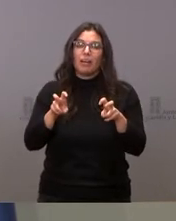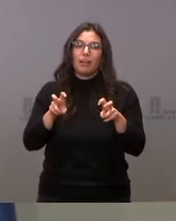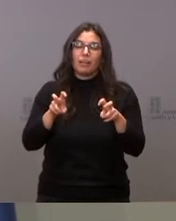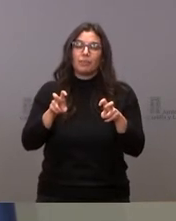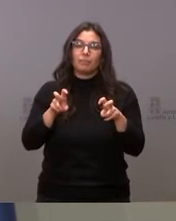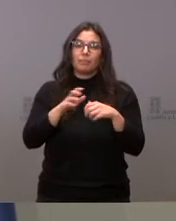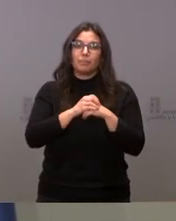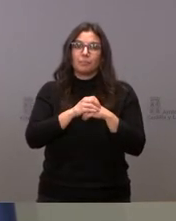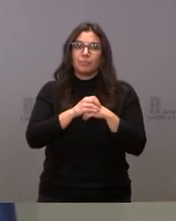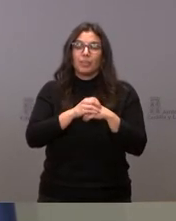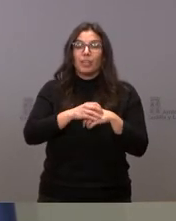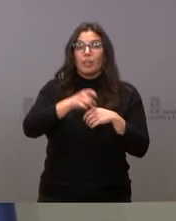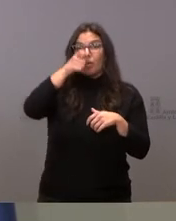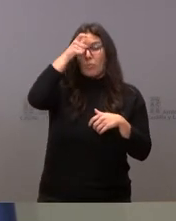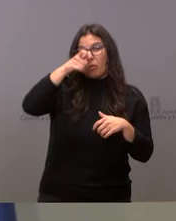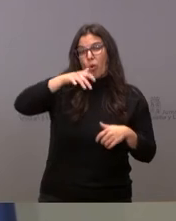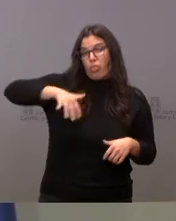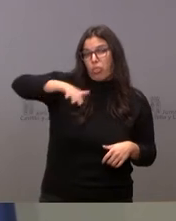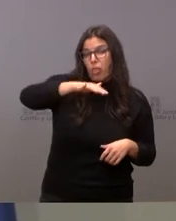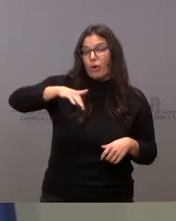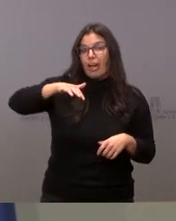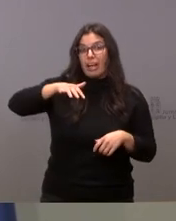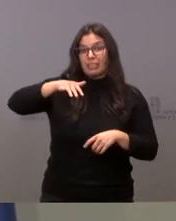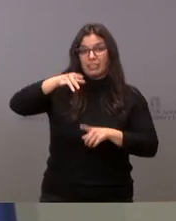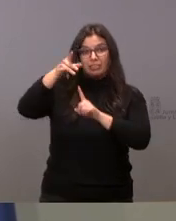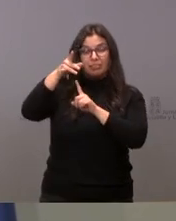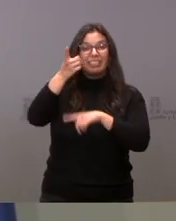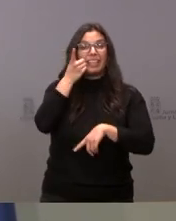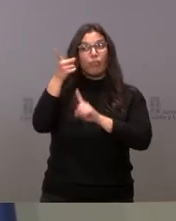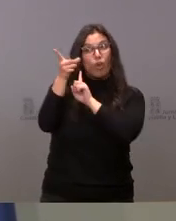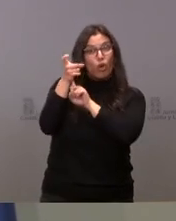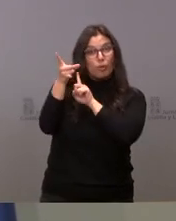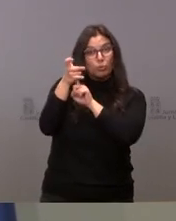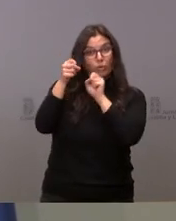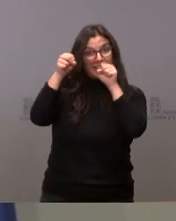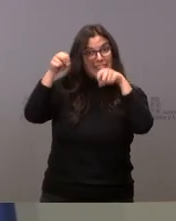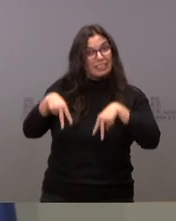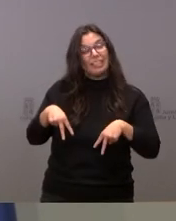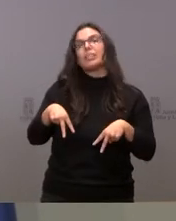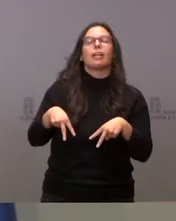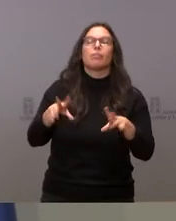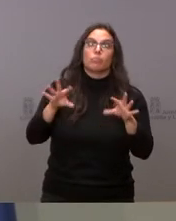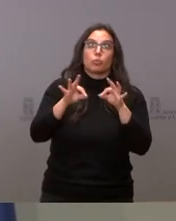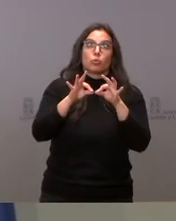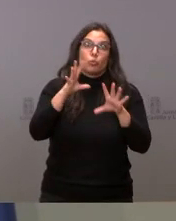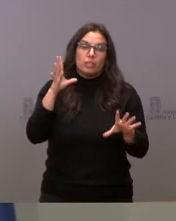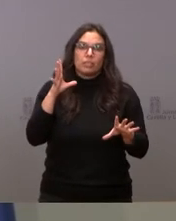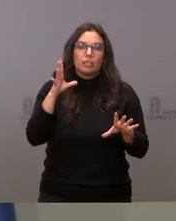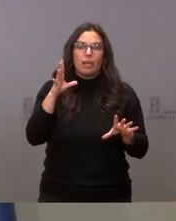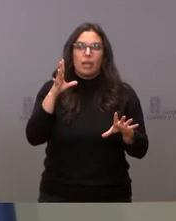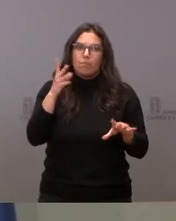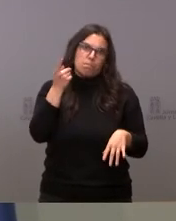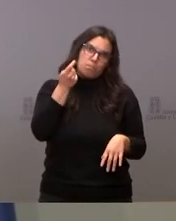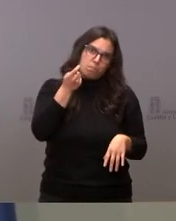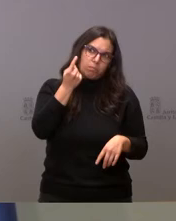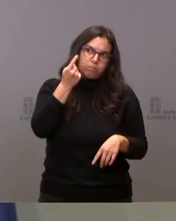de los municipios o de los núcleos sin teléfono fijo ni móvil, afortunadamente son muy pocos,